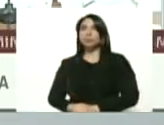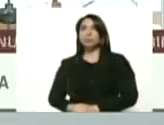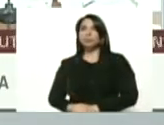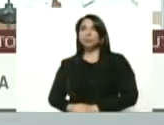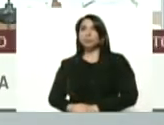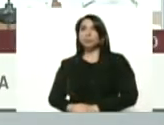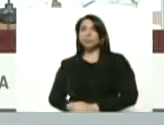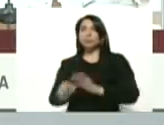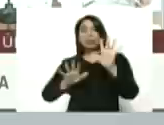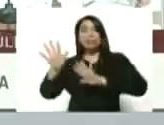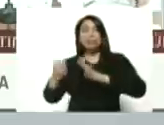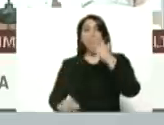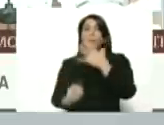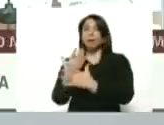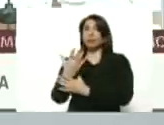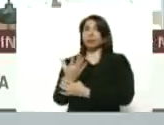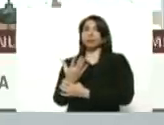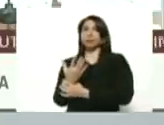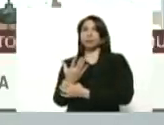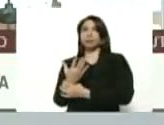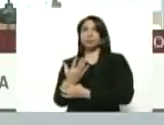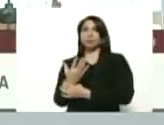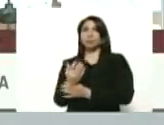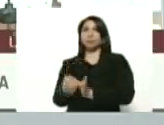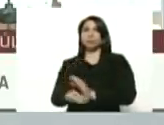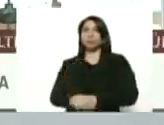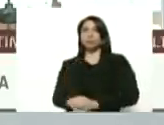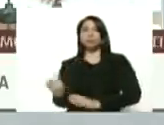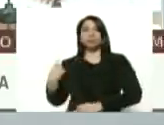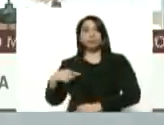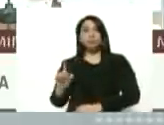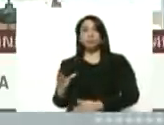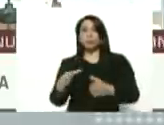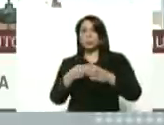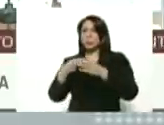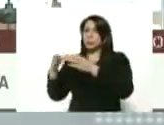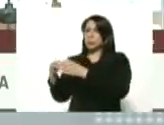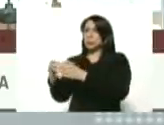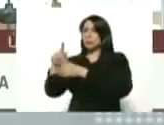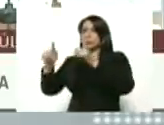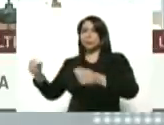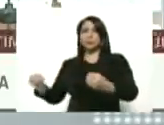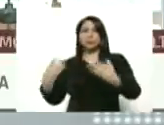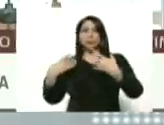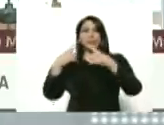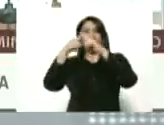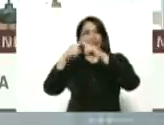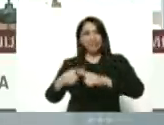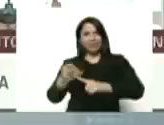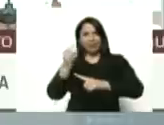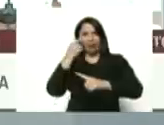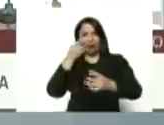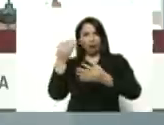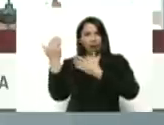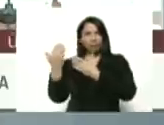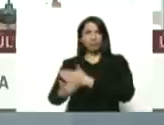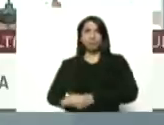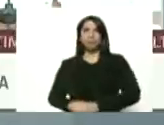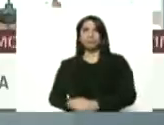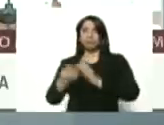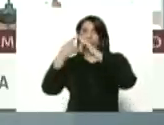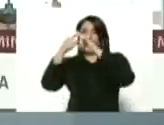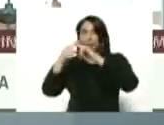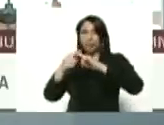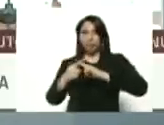desde el 15 de mayo tenemos un conjunto de casos, aquí tengo la estadística, aquí tengo la